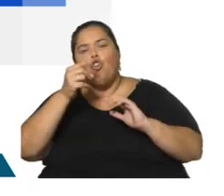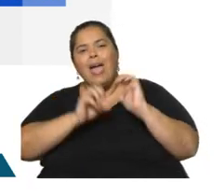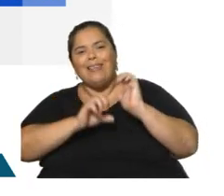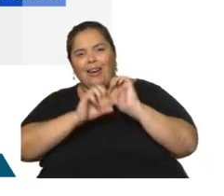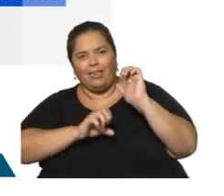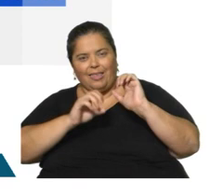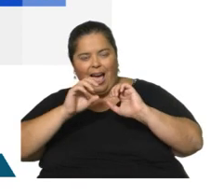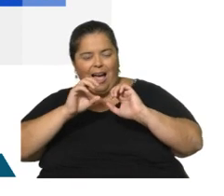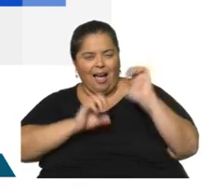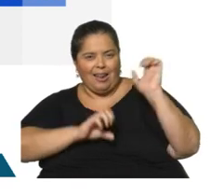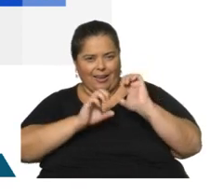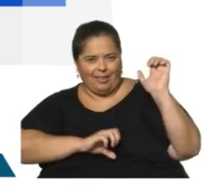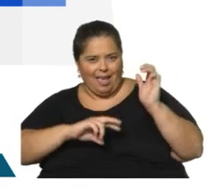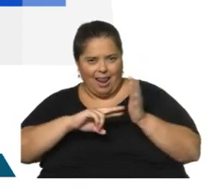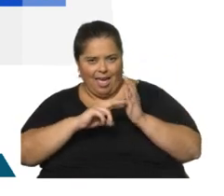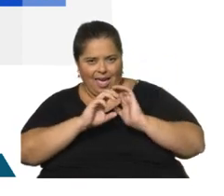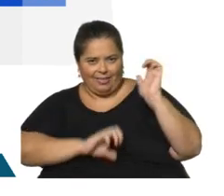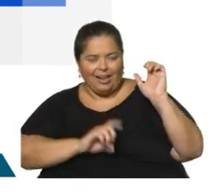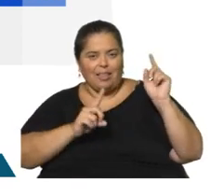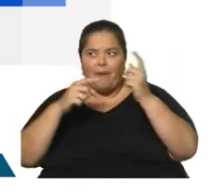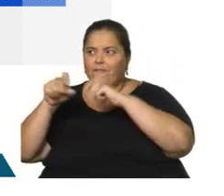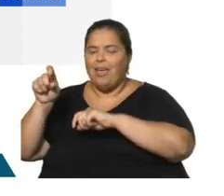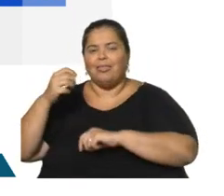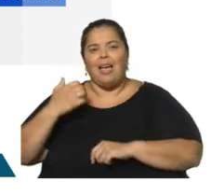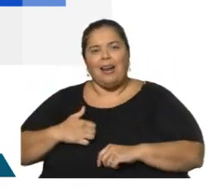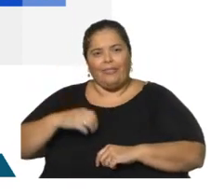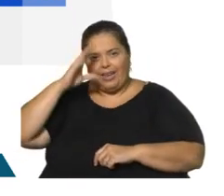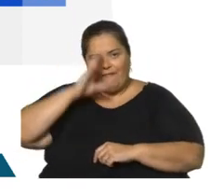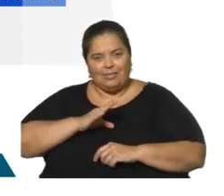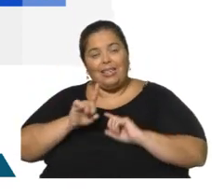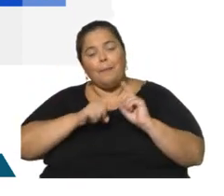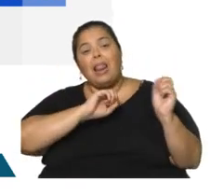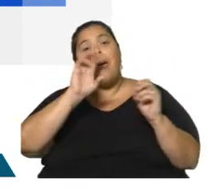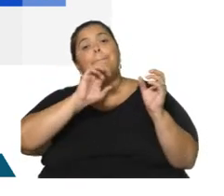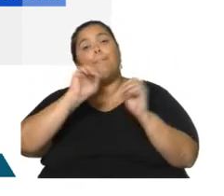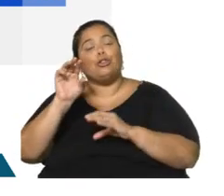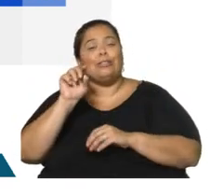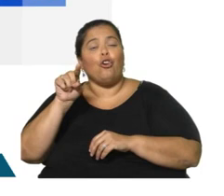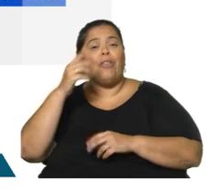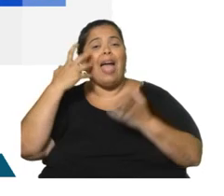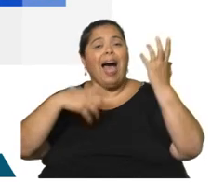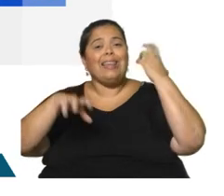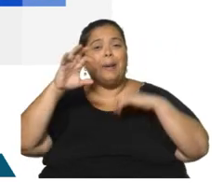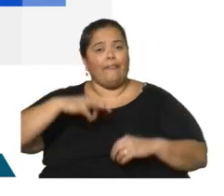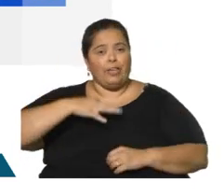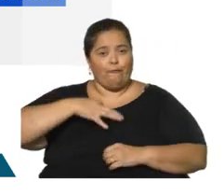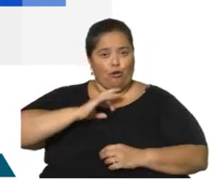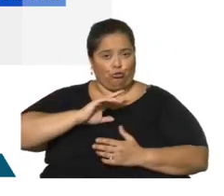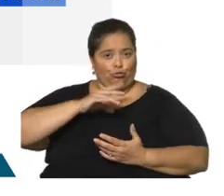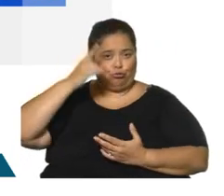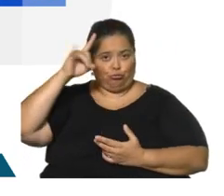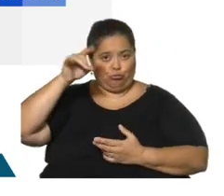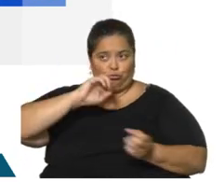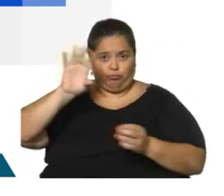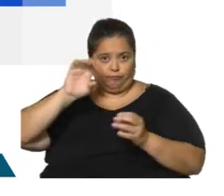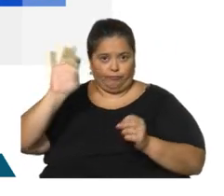también colocada en los países vecinos, Brasil y Argentina, y la exportación de animales en pie. Vista la evolución